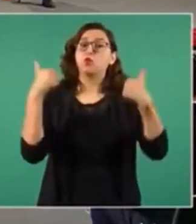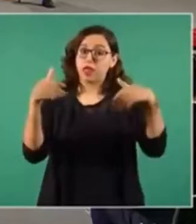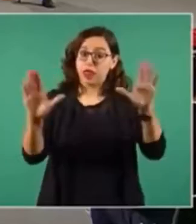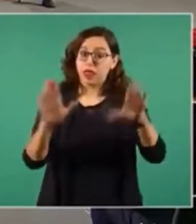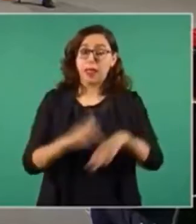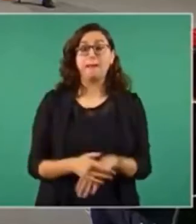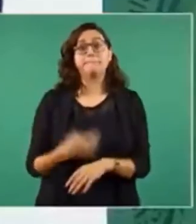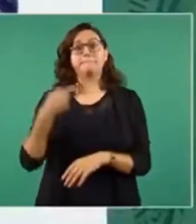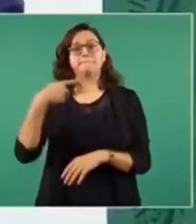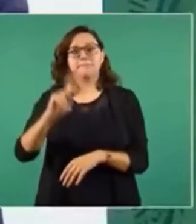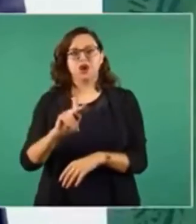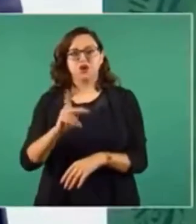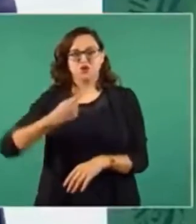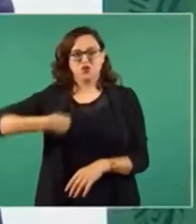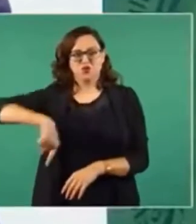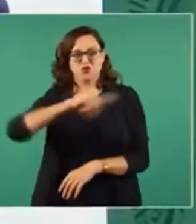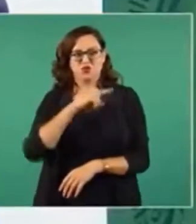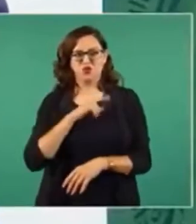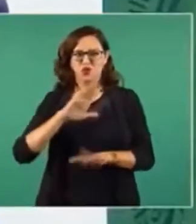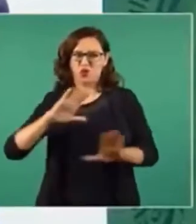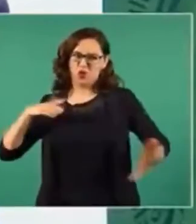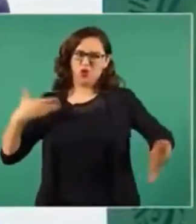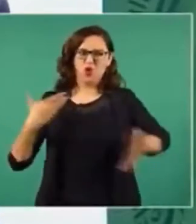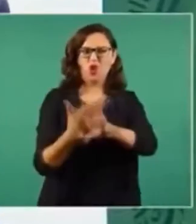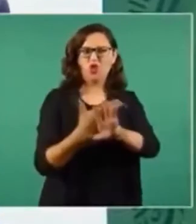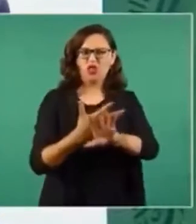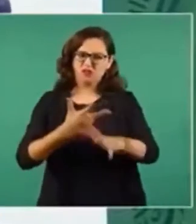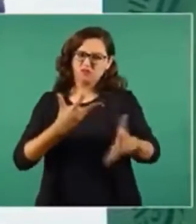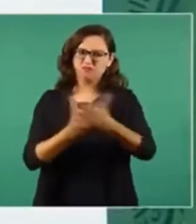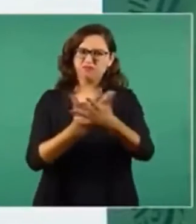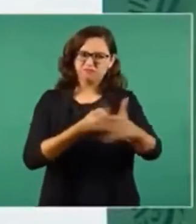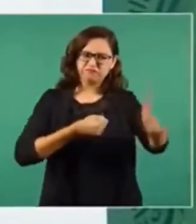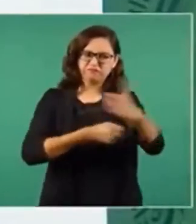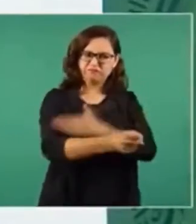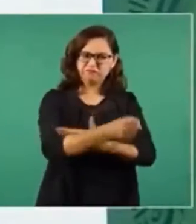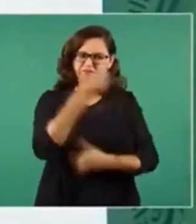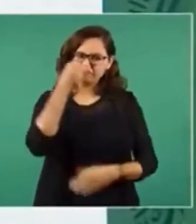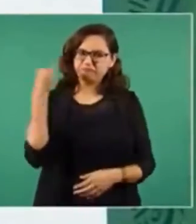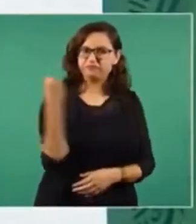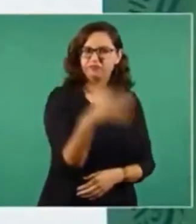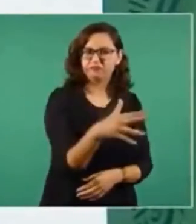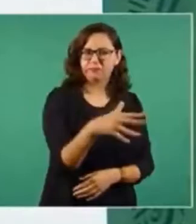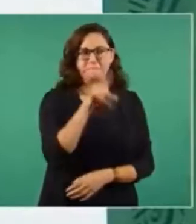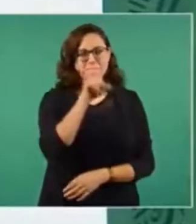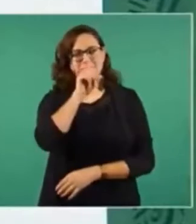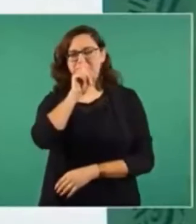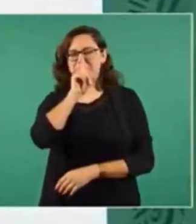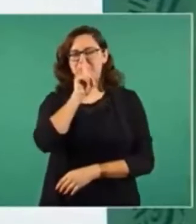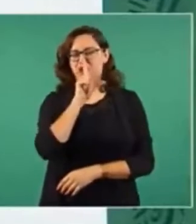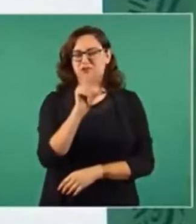Imagínense nosotros que venimos de la oposición para estar metiendo a la cárcel